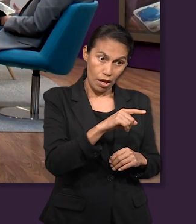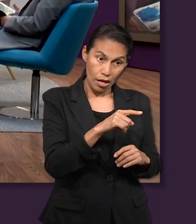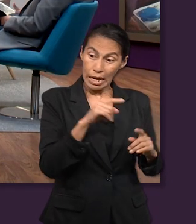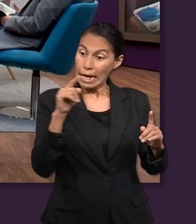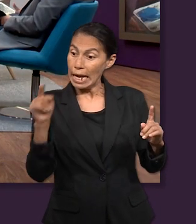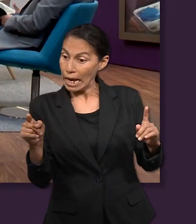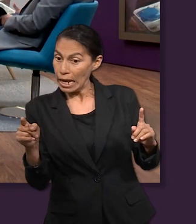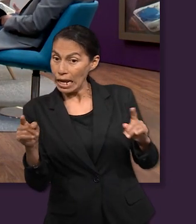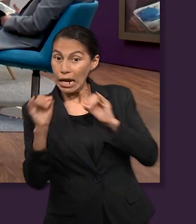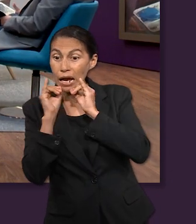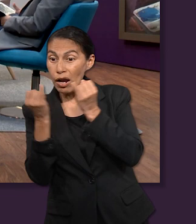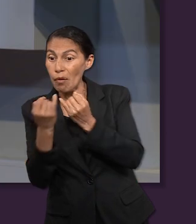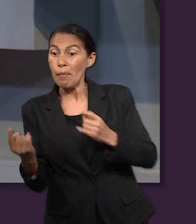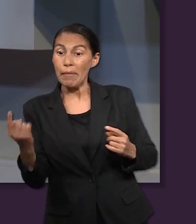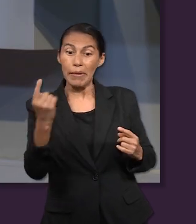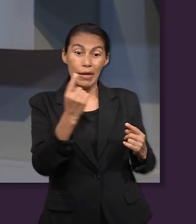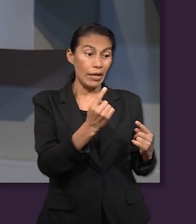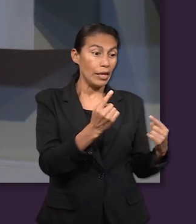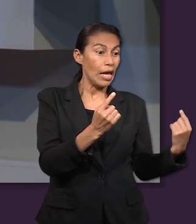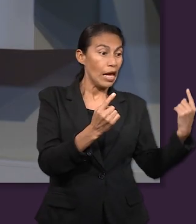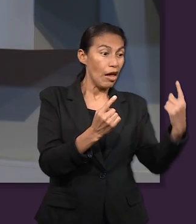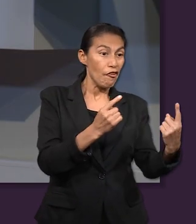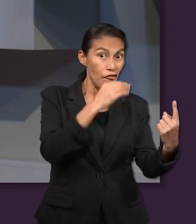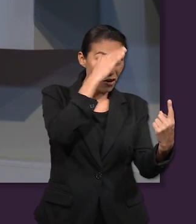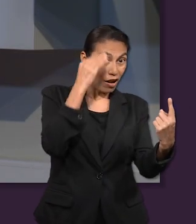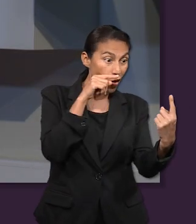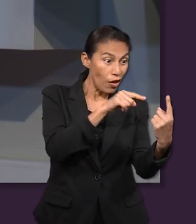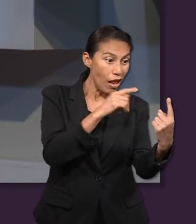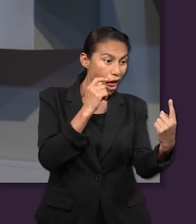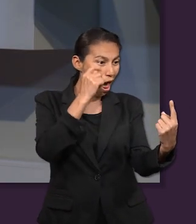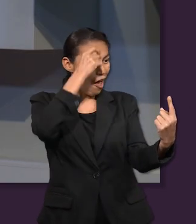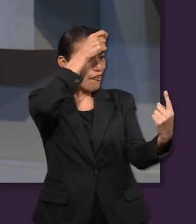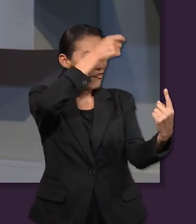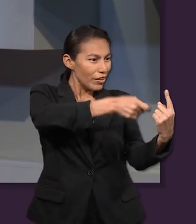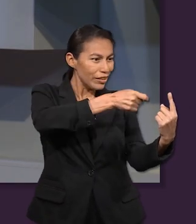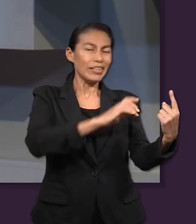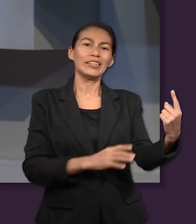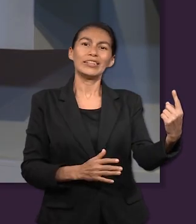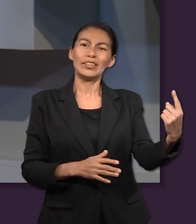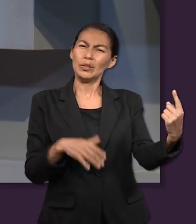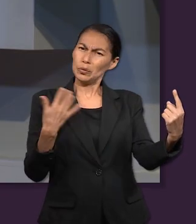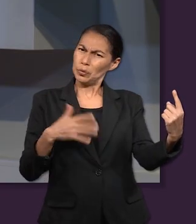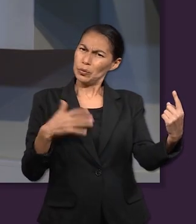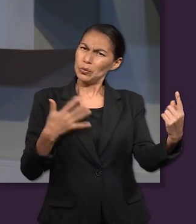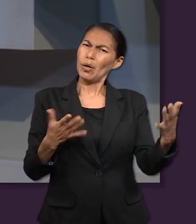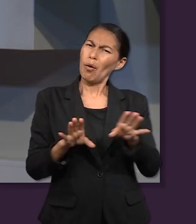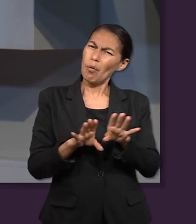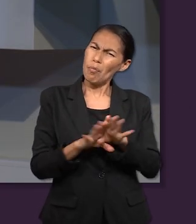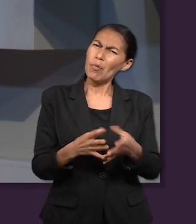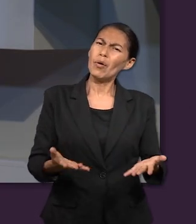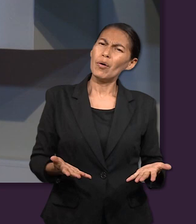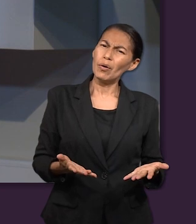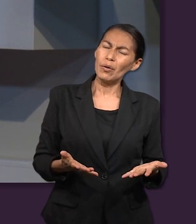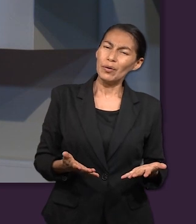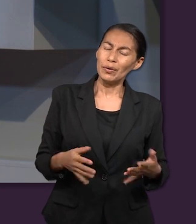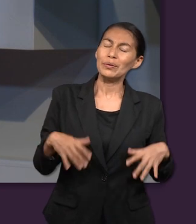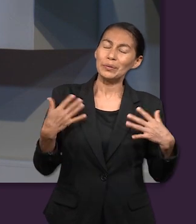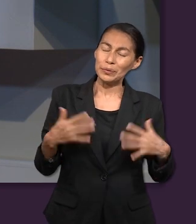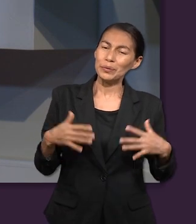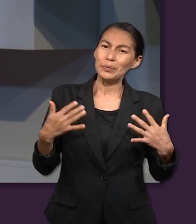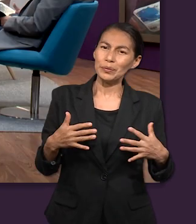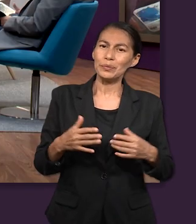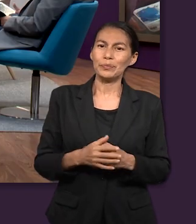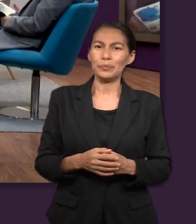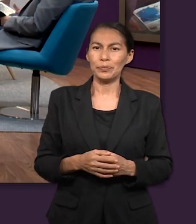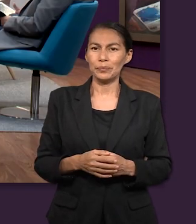y ¿qué cosa? Él lo bendice. Y él lo bendice. Y esto me gusta o me llamó la atención el simple hecho